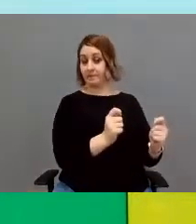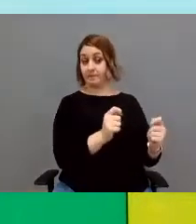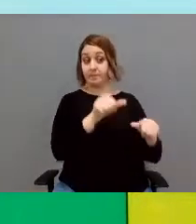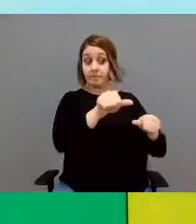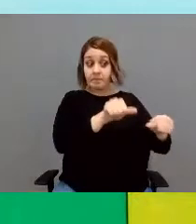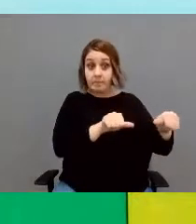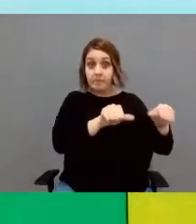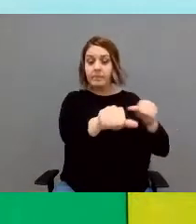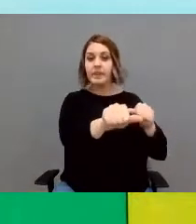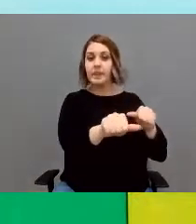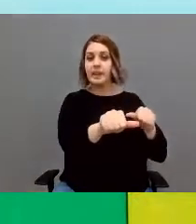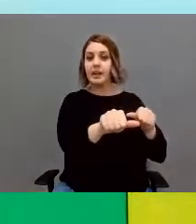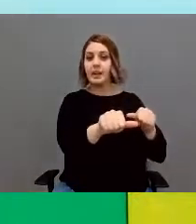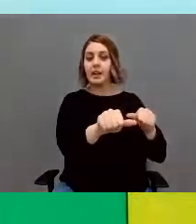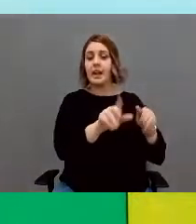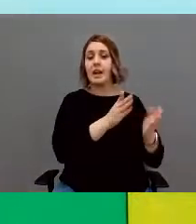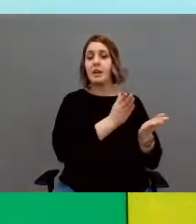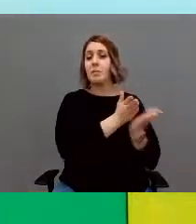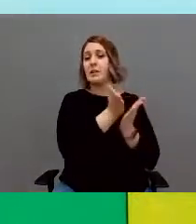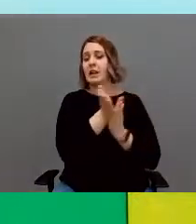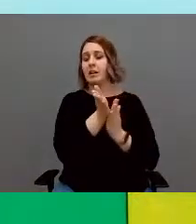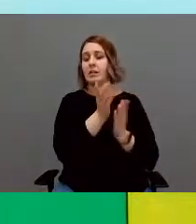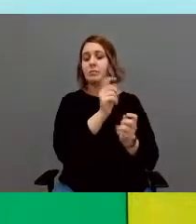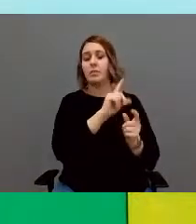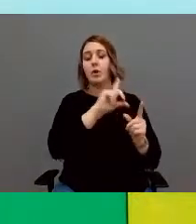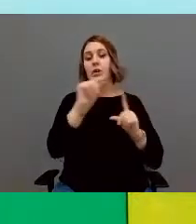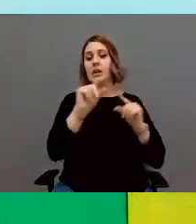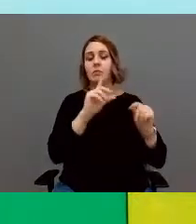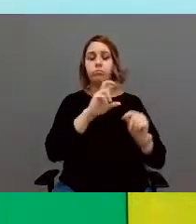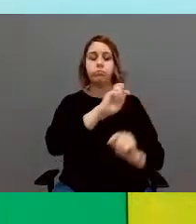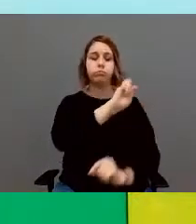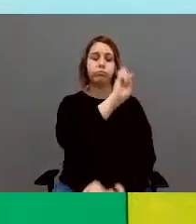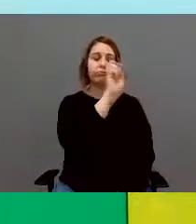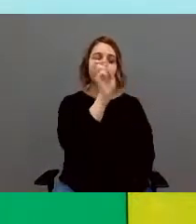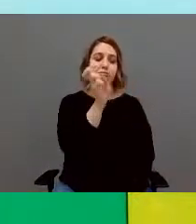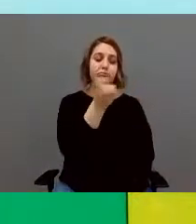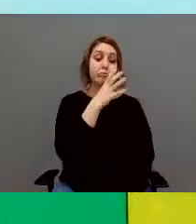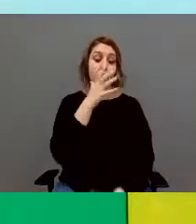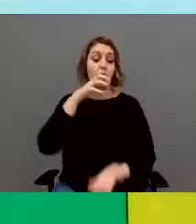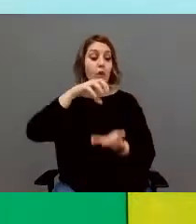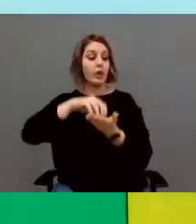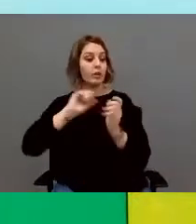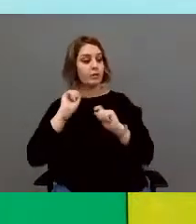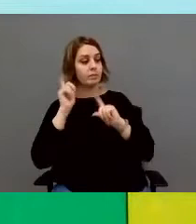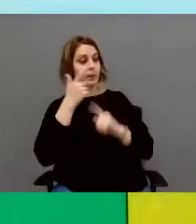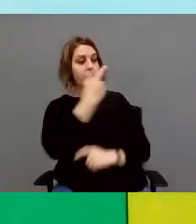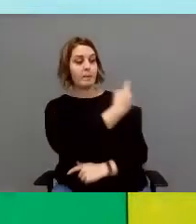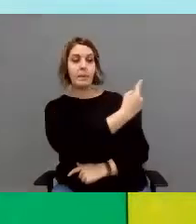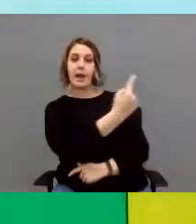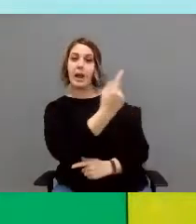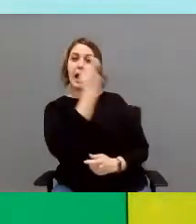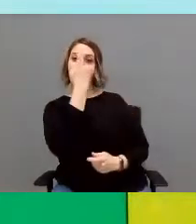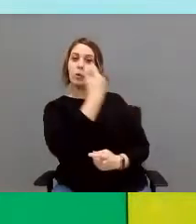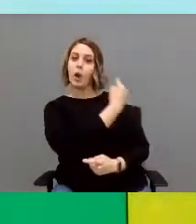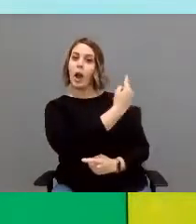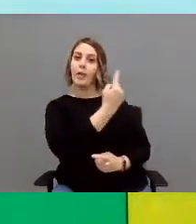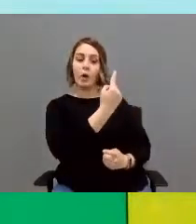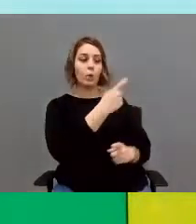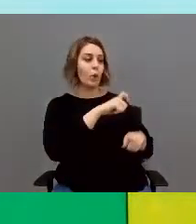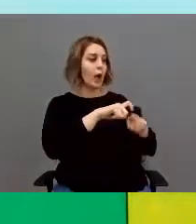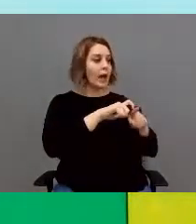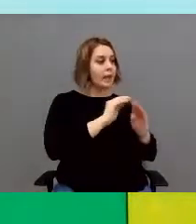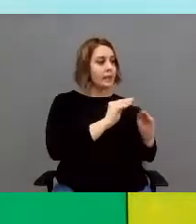partir de ese momento, las salidas son múltiples. Por lo tanto, desde el centro, teniendo en cuenta las características de cada alumno,